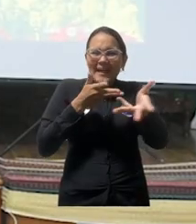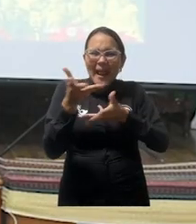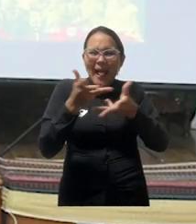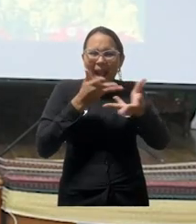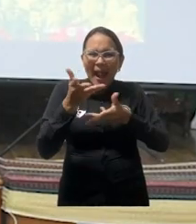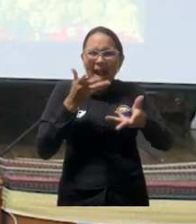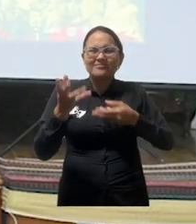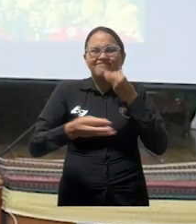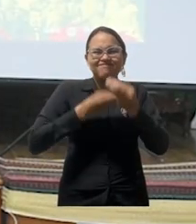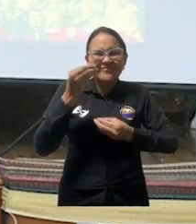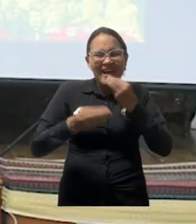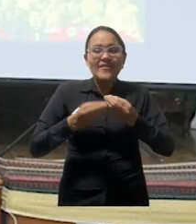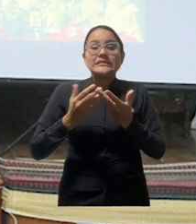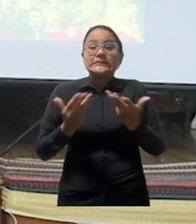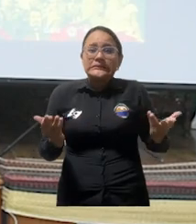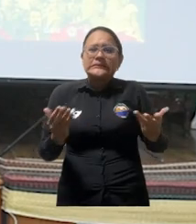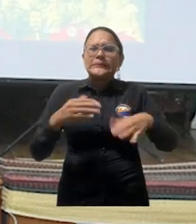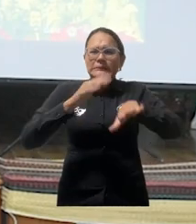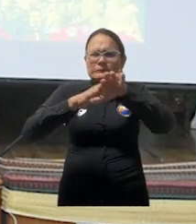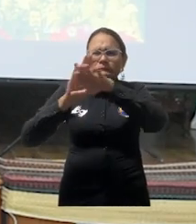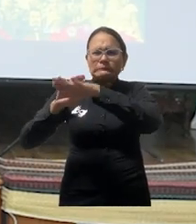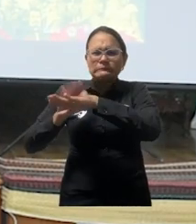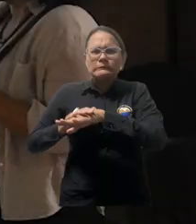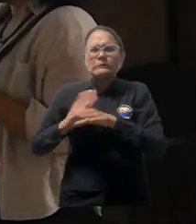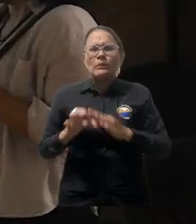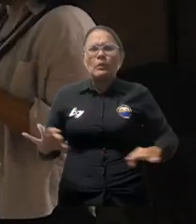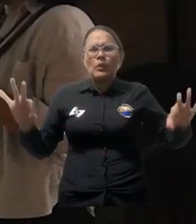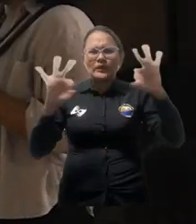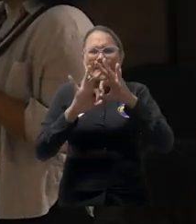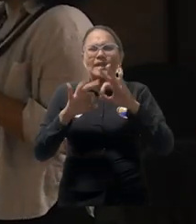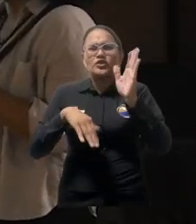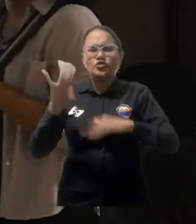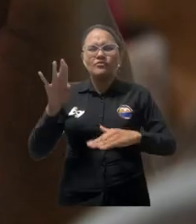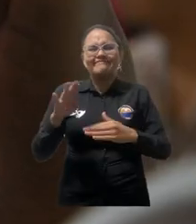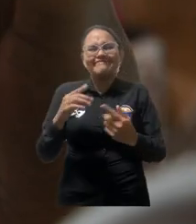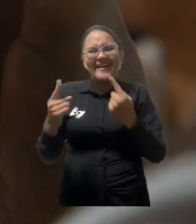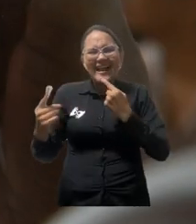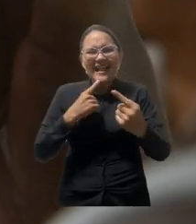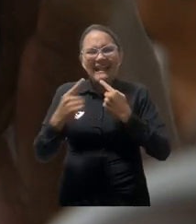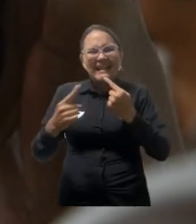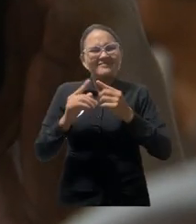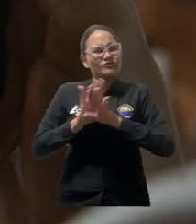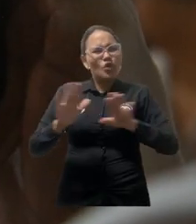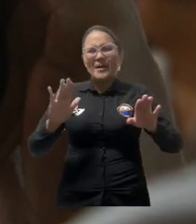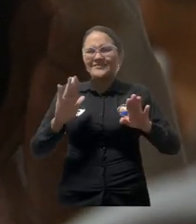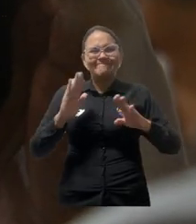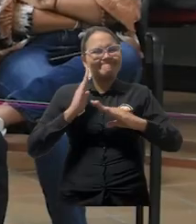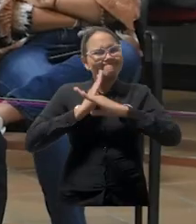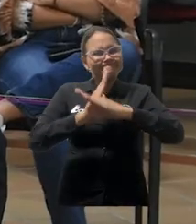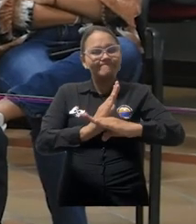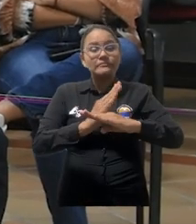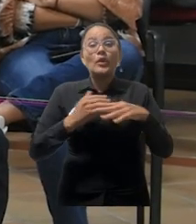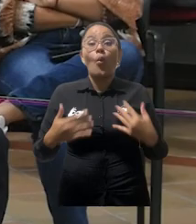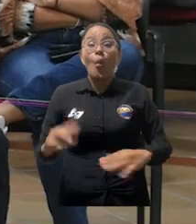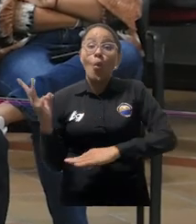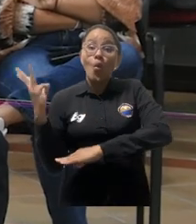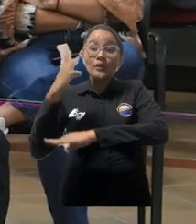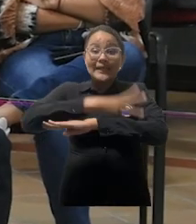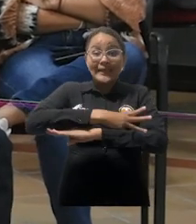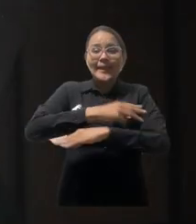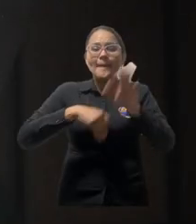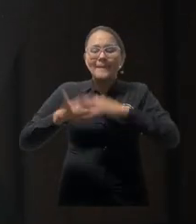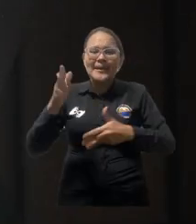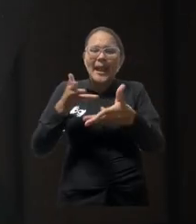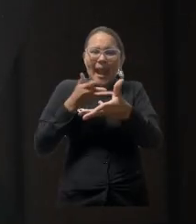sobre las acciones que son necesarias llevar a cabo para interrumpir el racismo. La agenda de tres